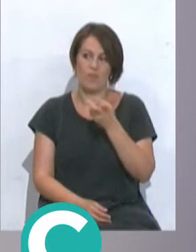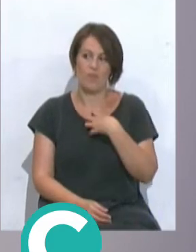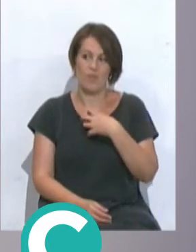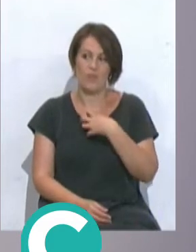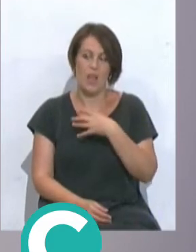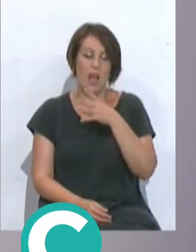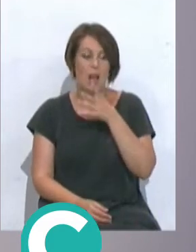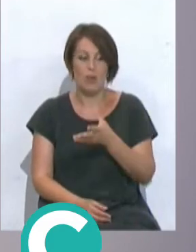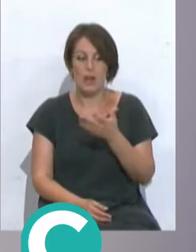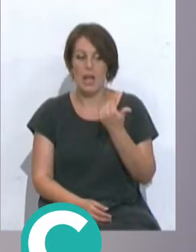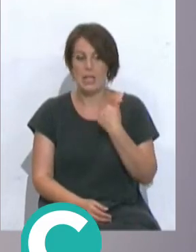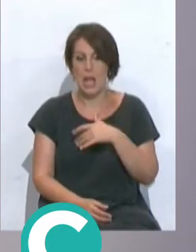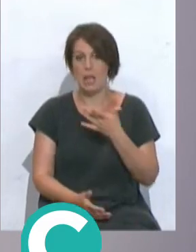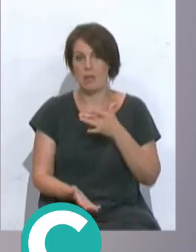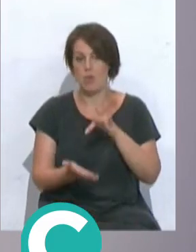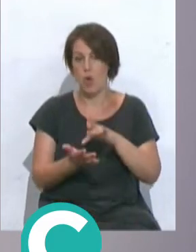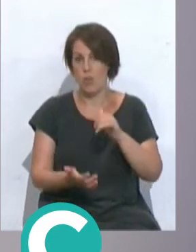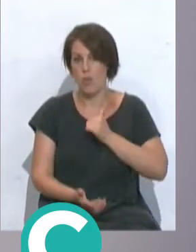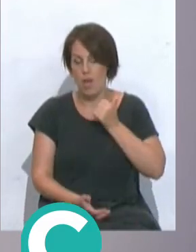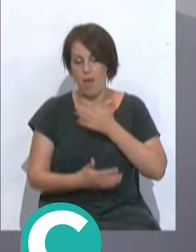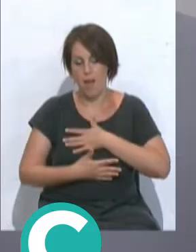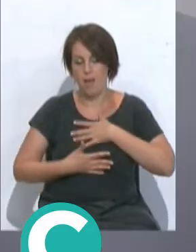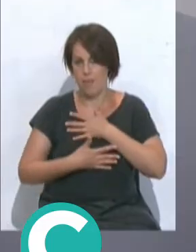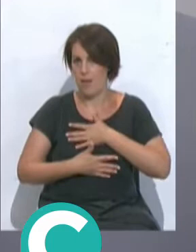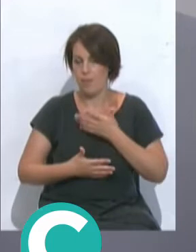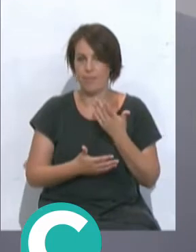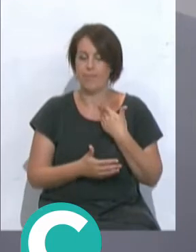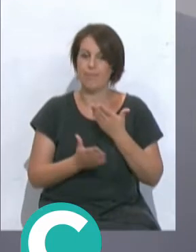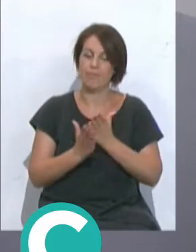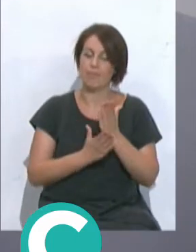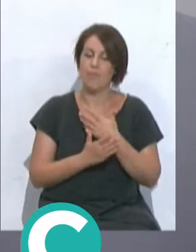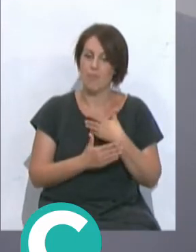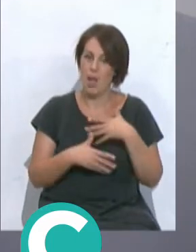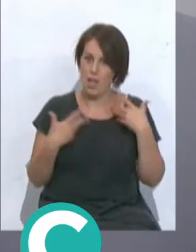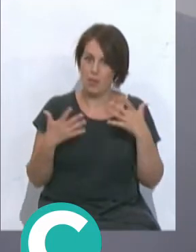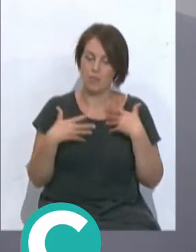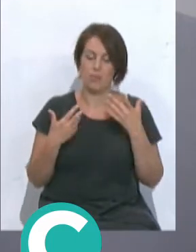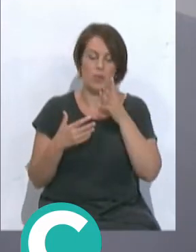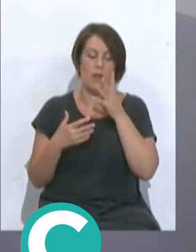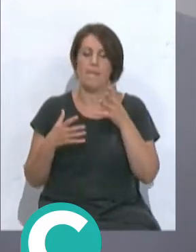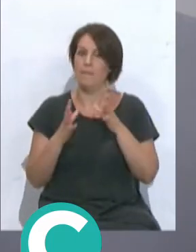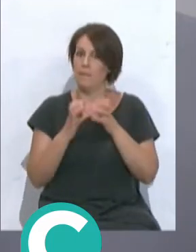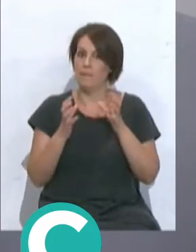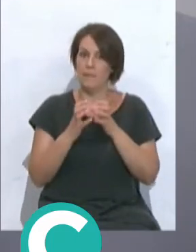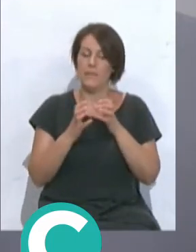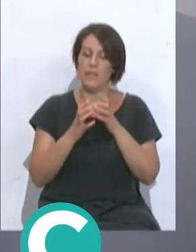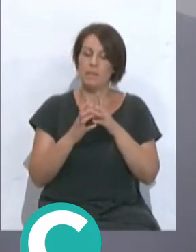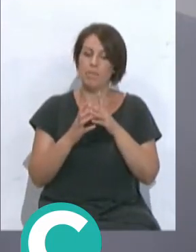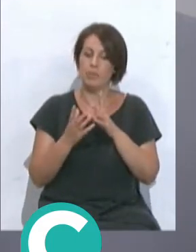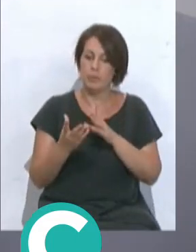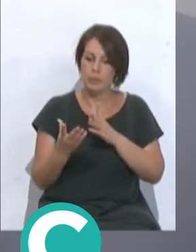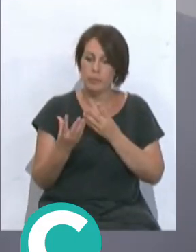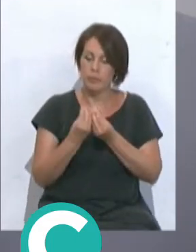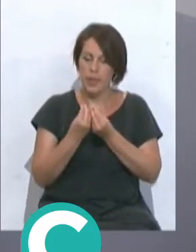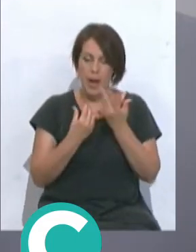posible y ahora que se ha dado la oportunidad pues encantado. Por un lado me alegro porque tenía muchas ganas de poder compartir un ratito contigo, de